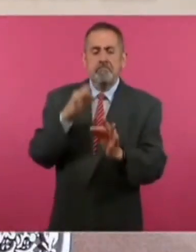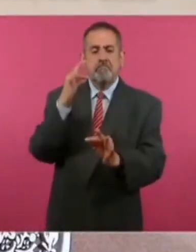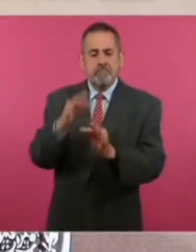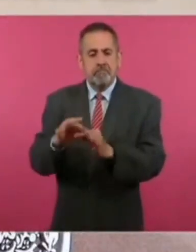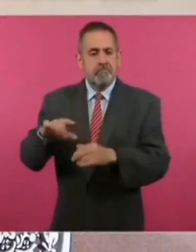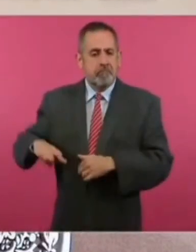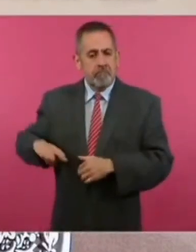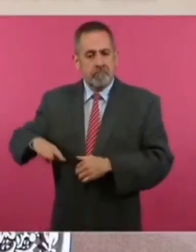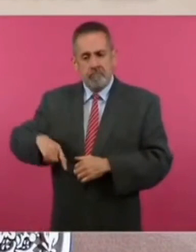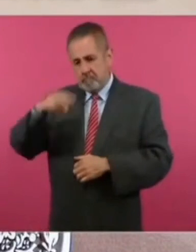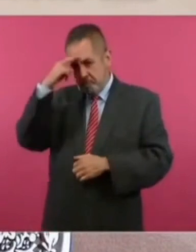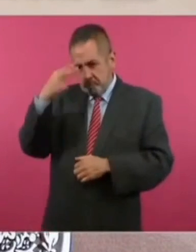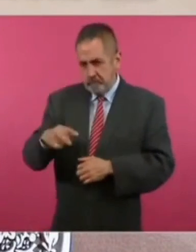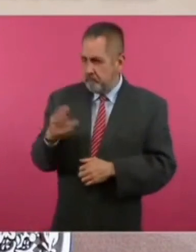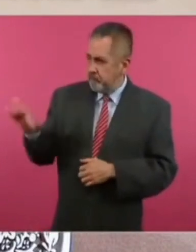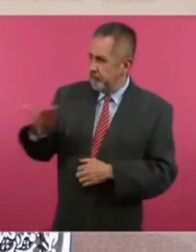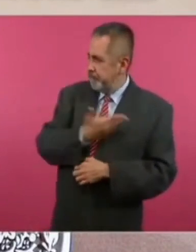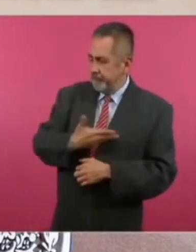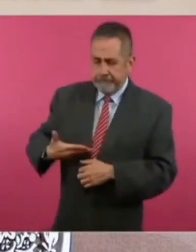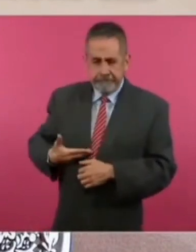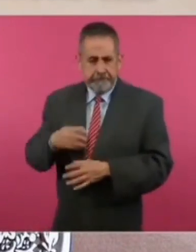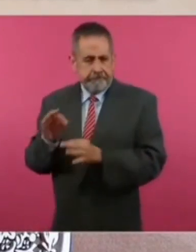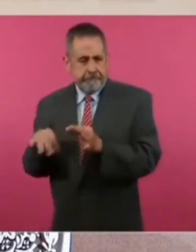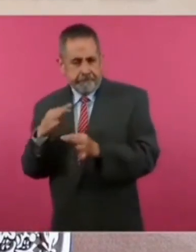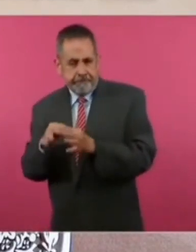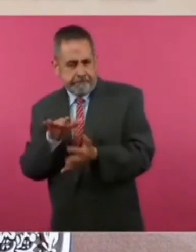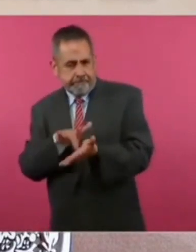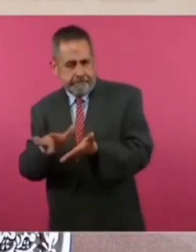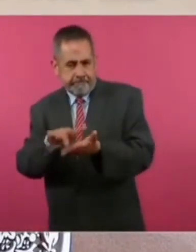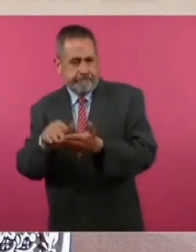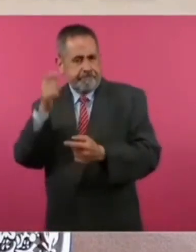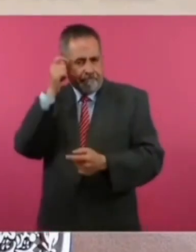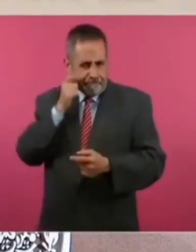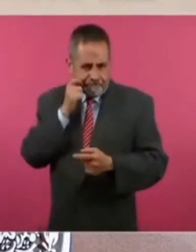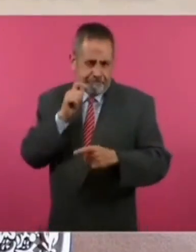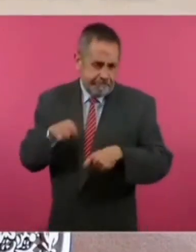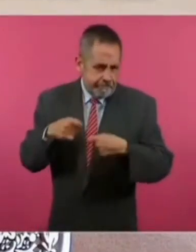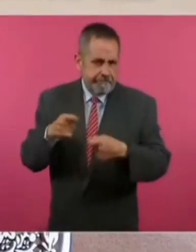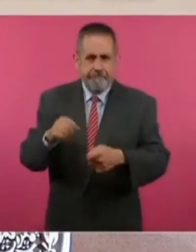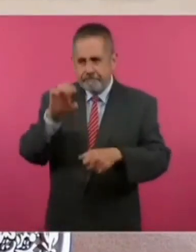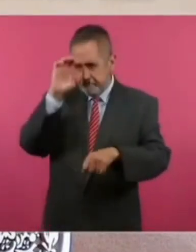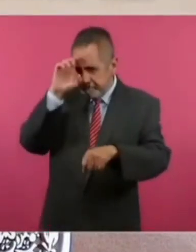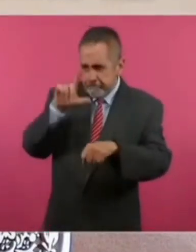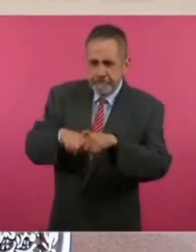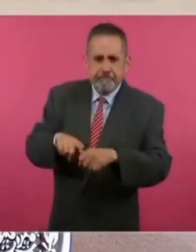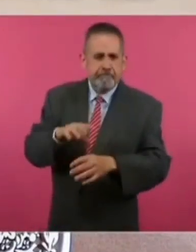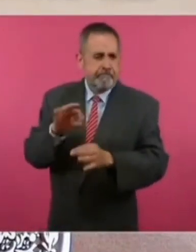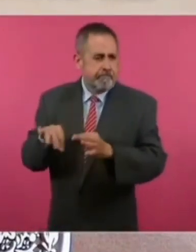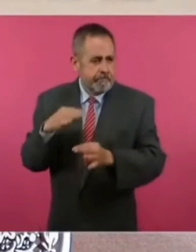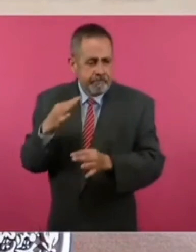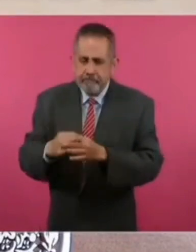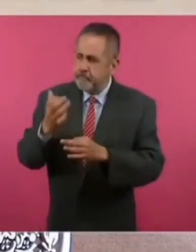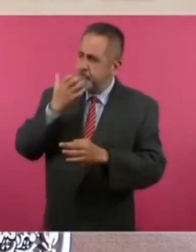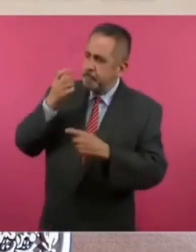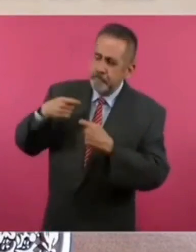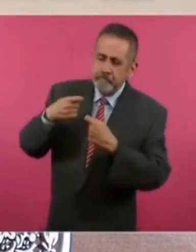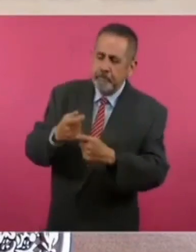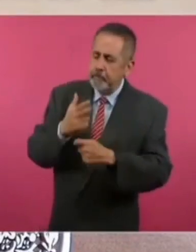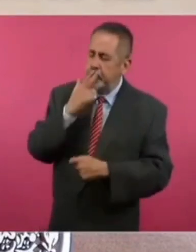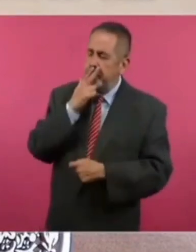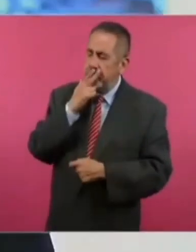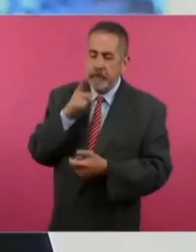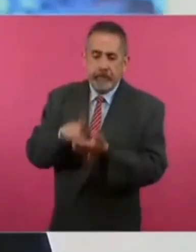Gobierno de México y de nuestro presidente con Guerrero, con su legado, con su cultura, con su tradición, que es